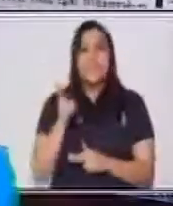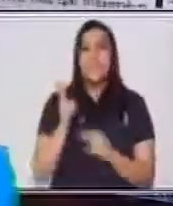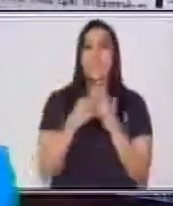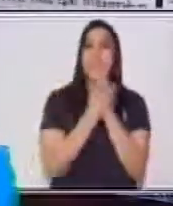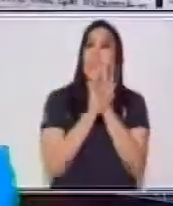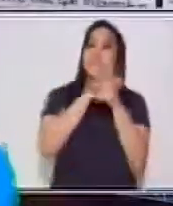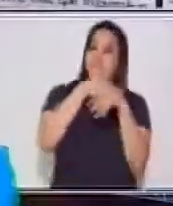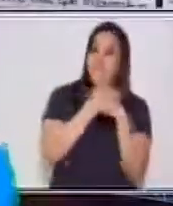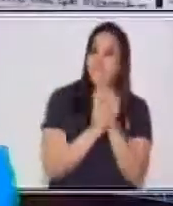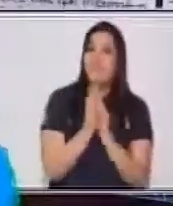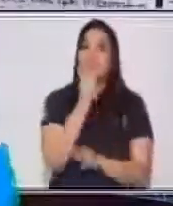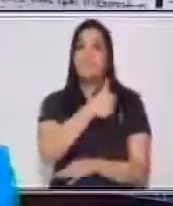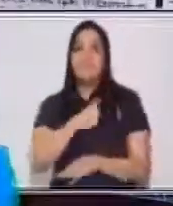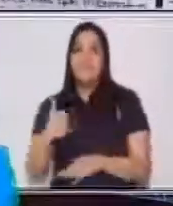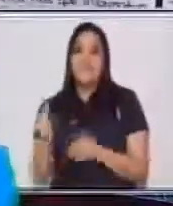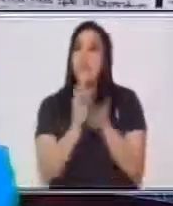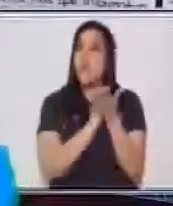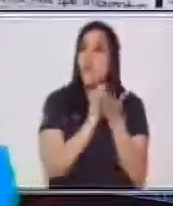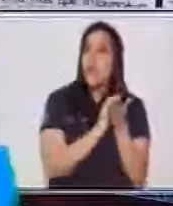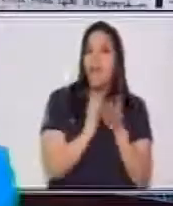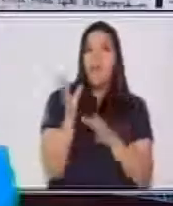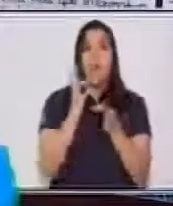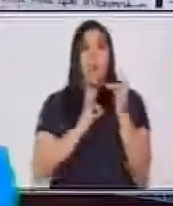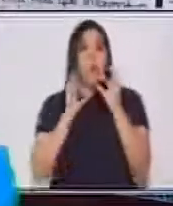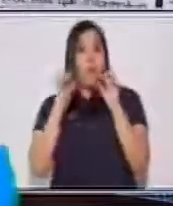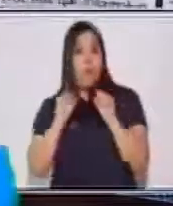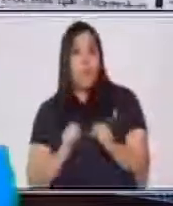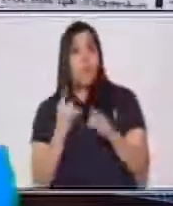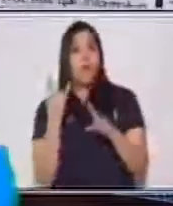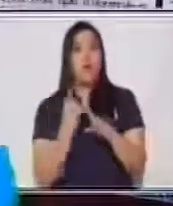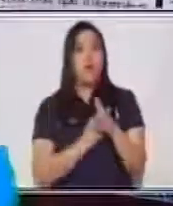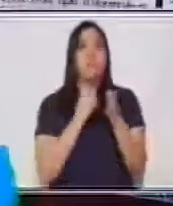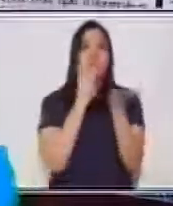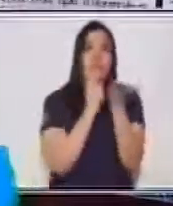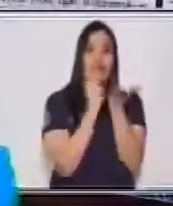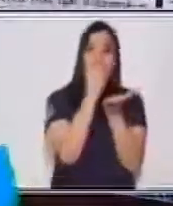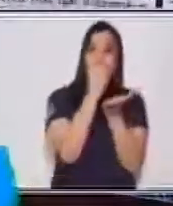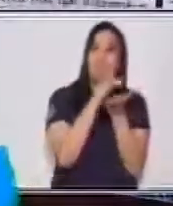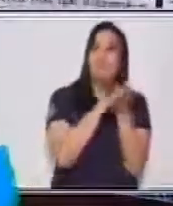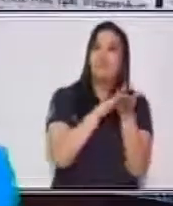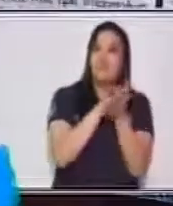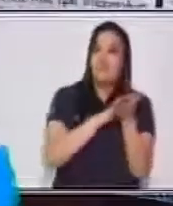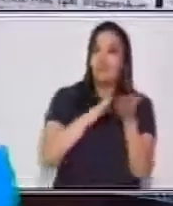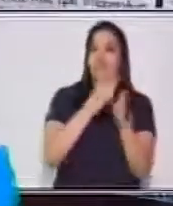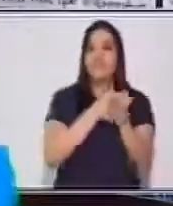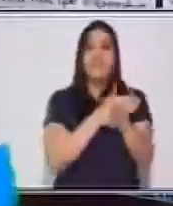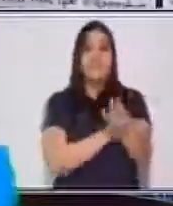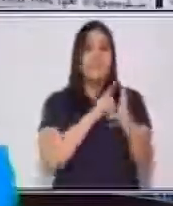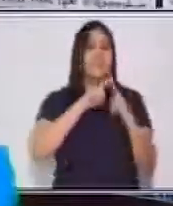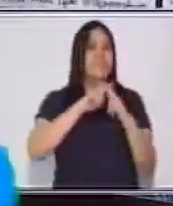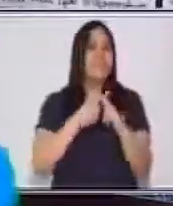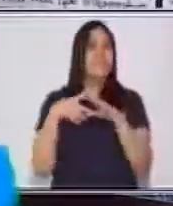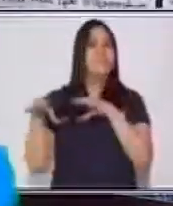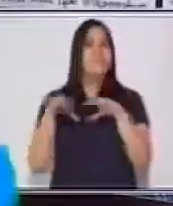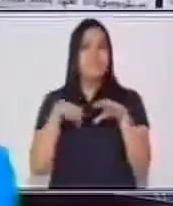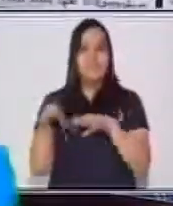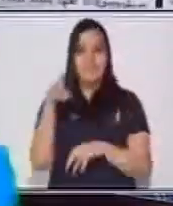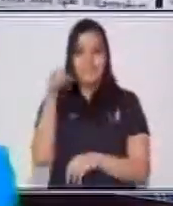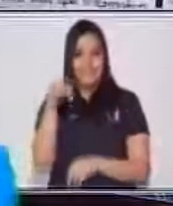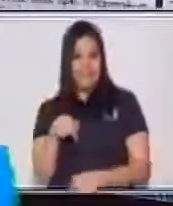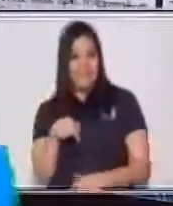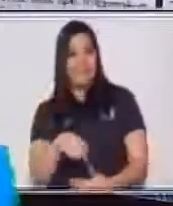manos constantemente con agua y jabón o utilices gel antibacterial para poder comenzar con las actividades de hoy.